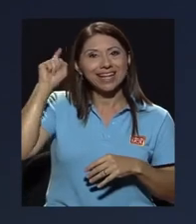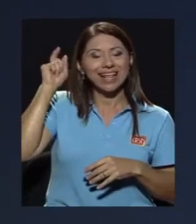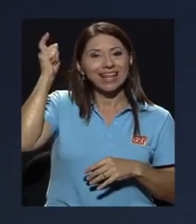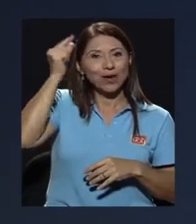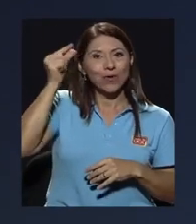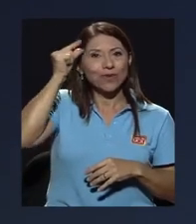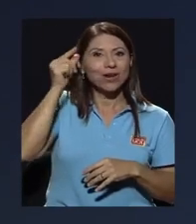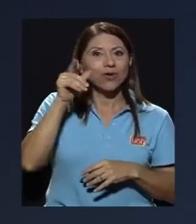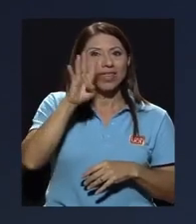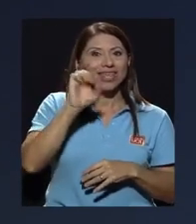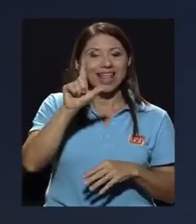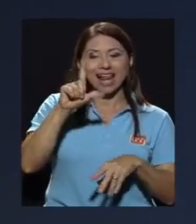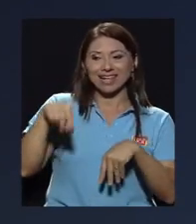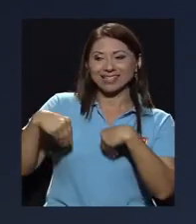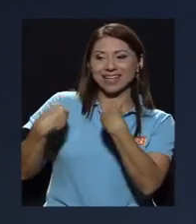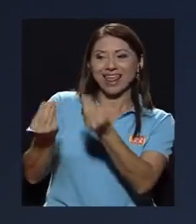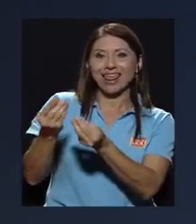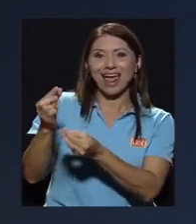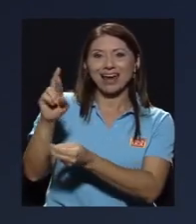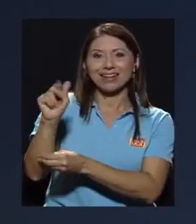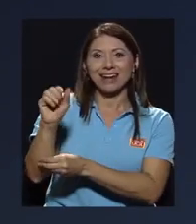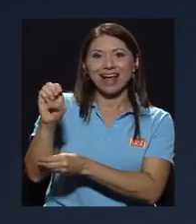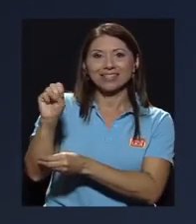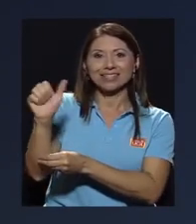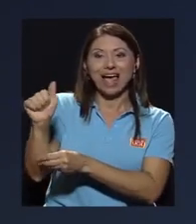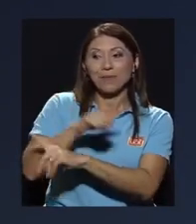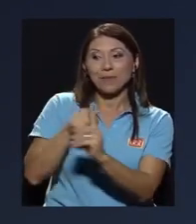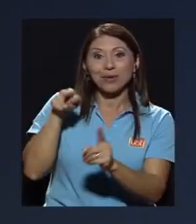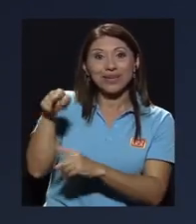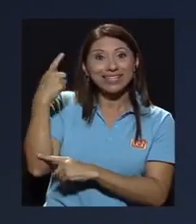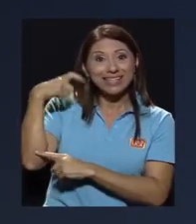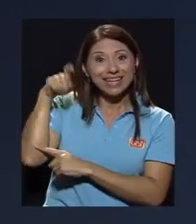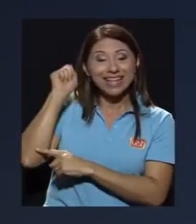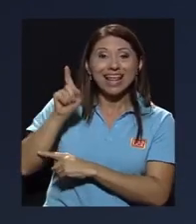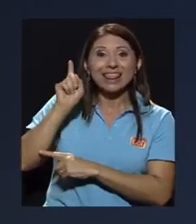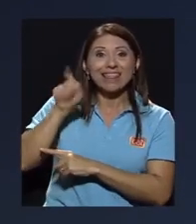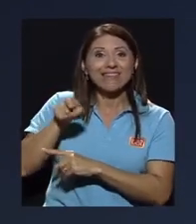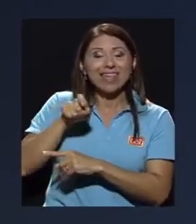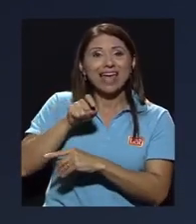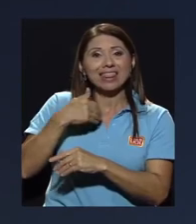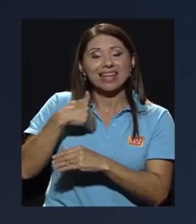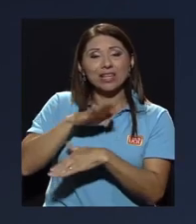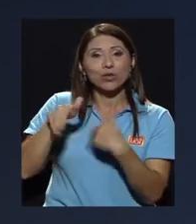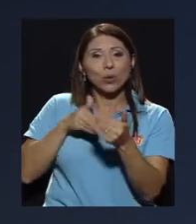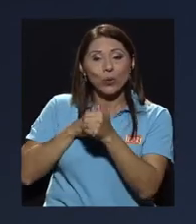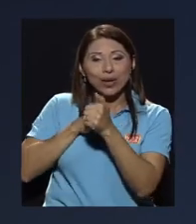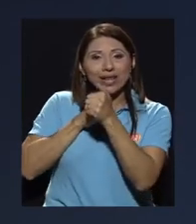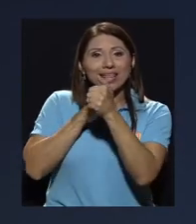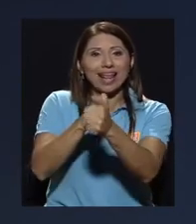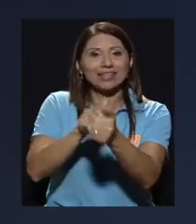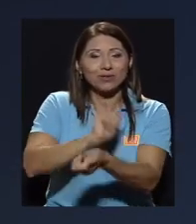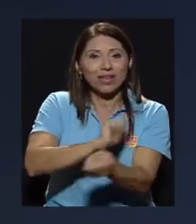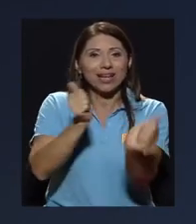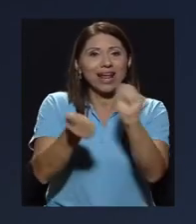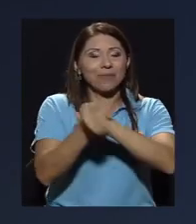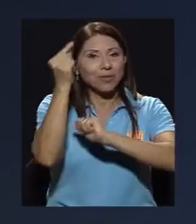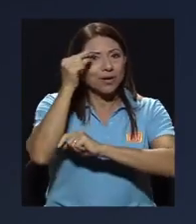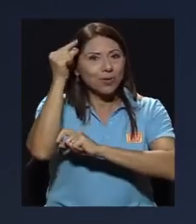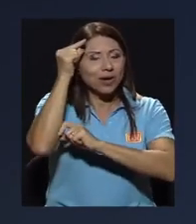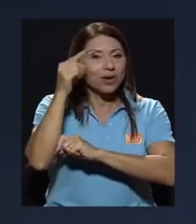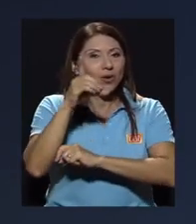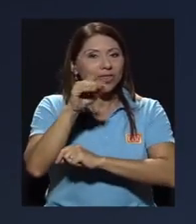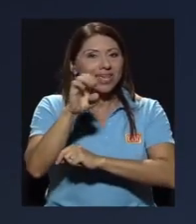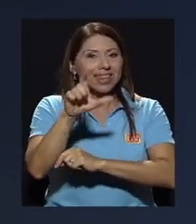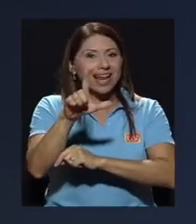Gobierno Digital a RACSA sin embargo esa Secretaría es la que tenía que llevar todo el liderazgo en cuanto a lo que es el cambio de gobierno digital pero